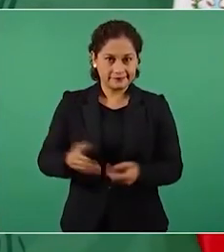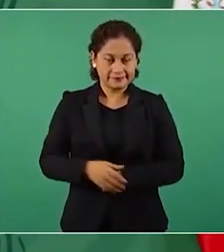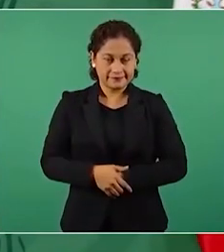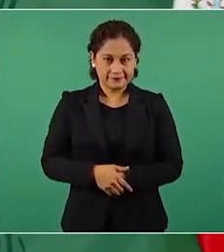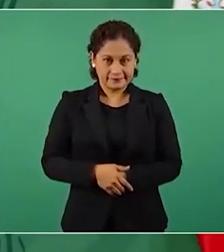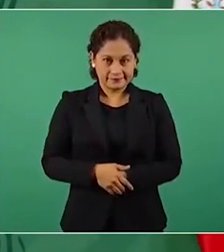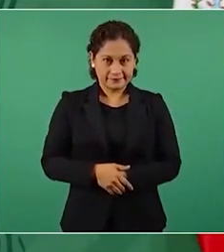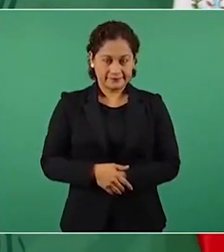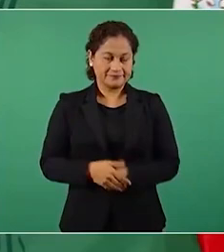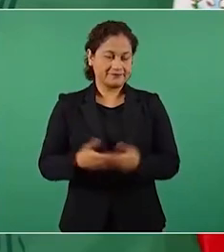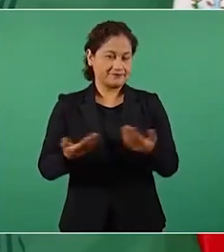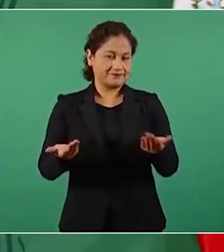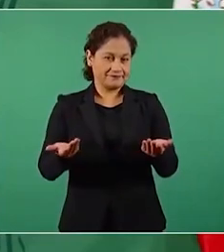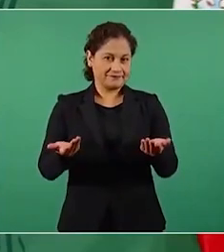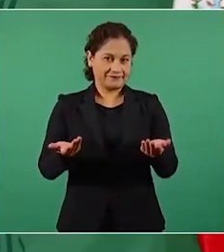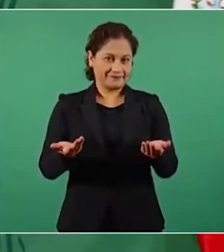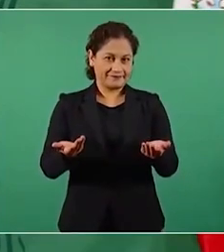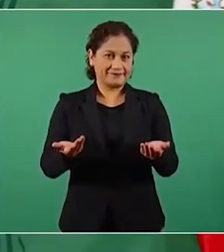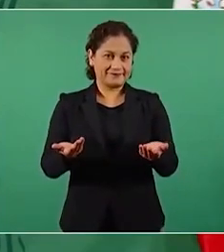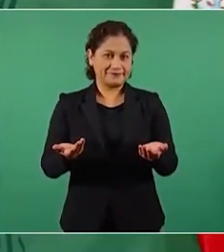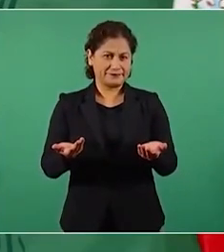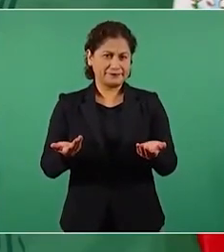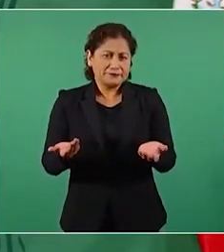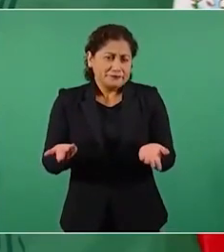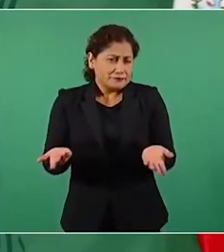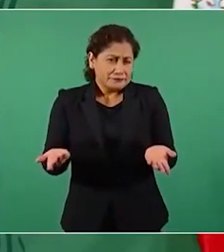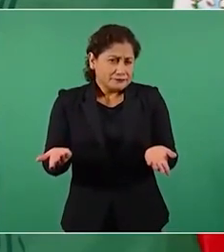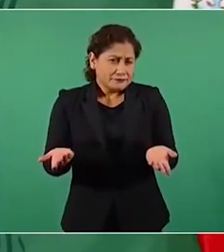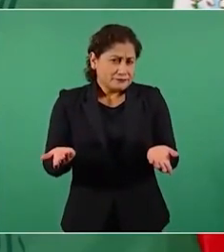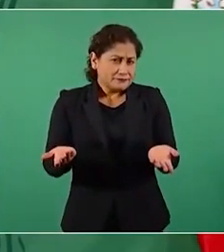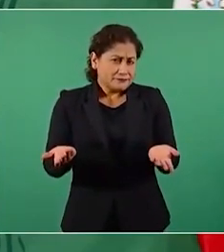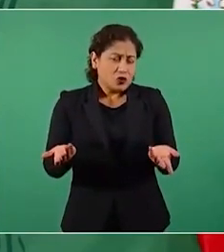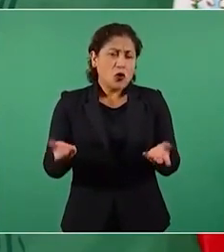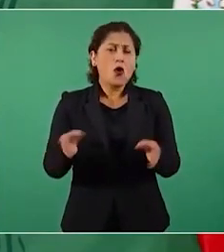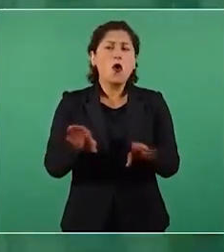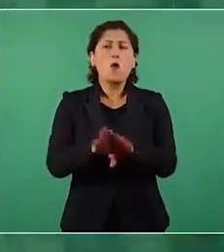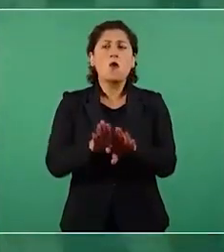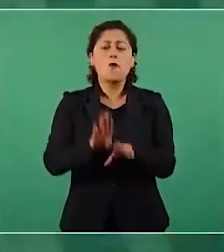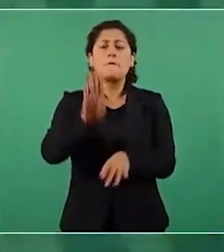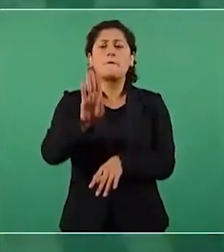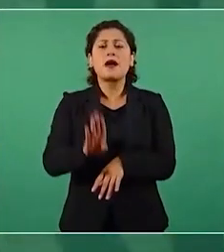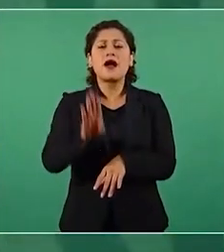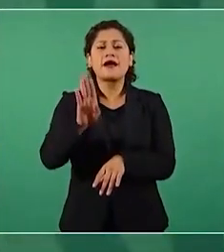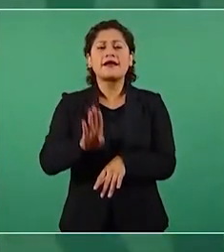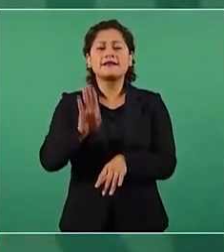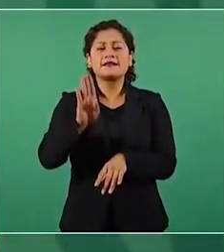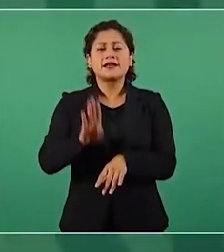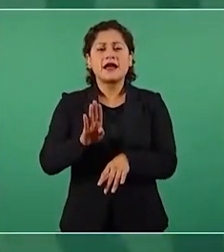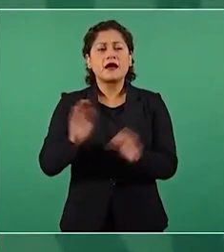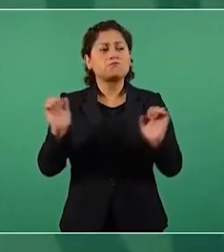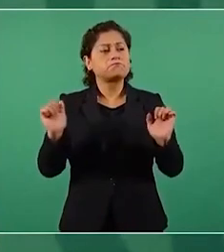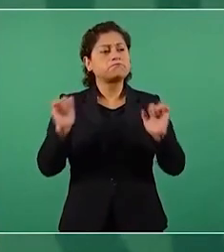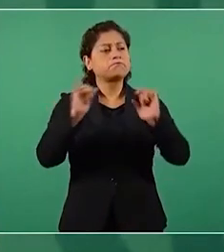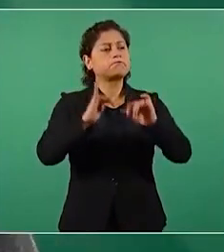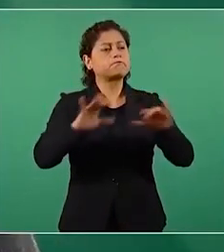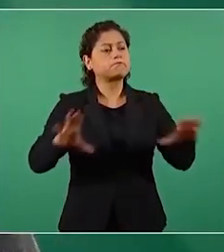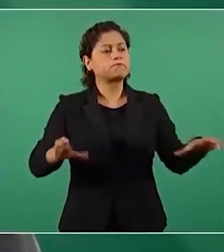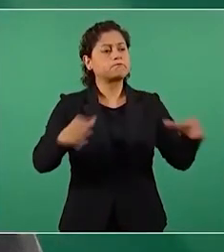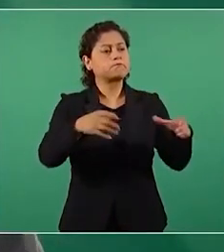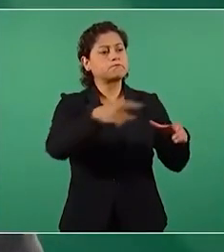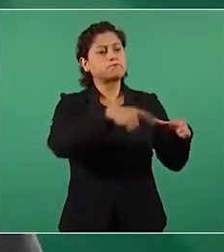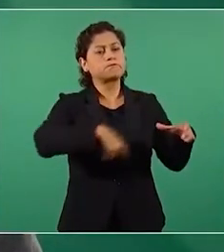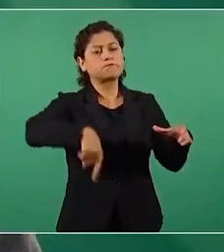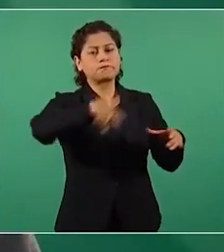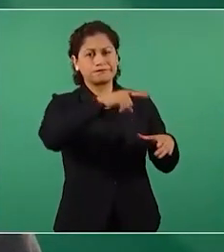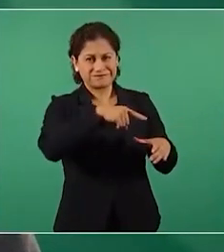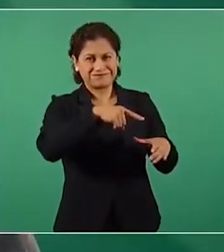es como participar en una fiesta de disfraces donde